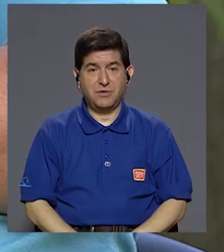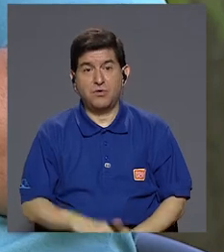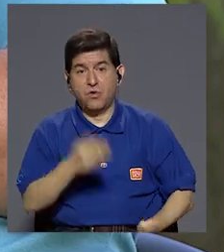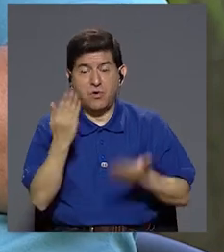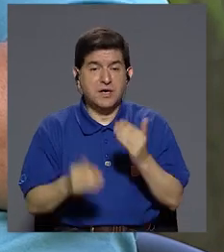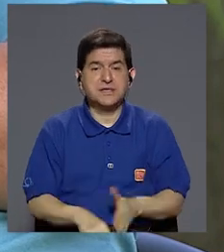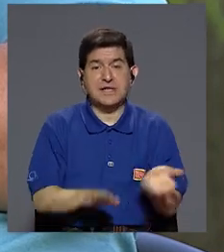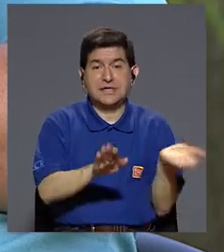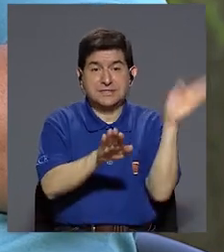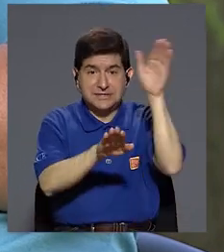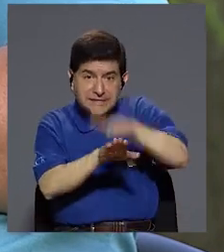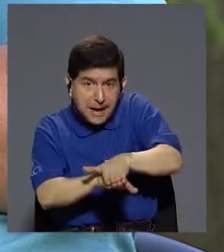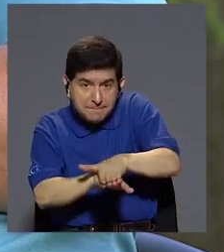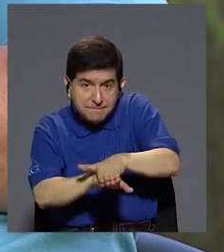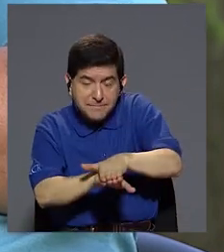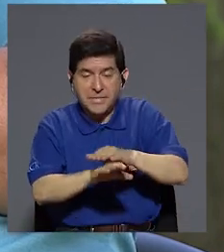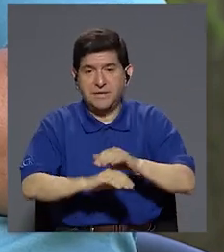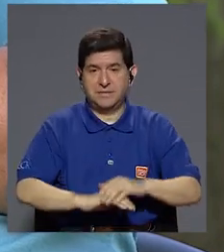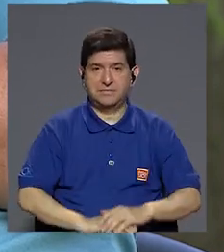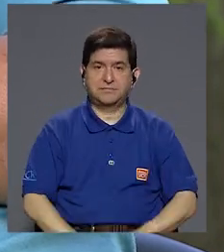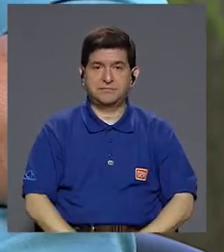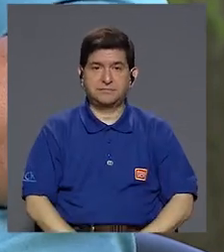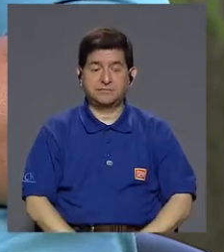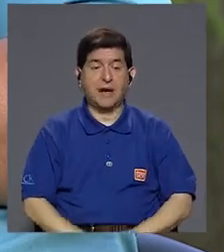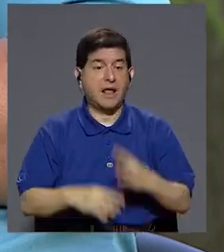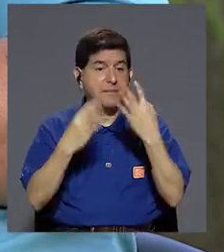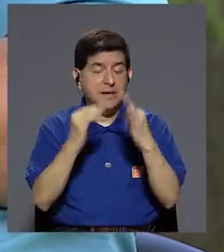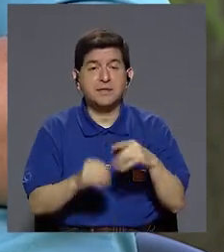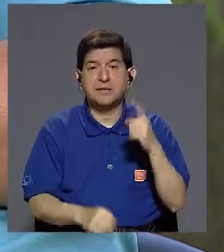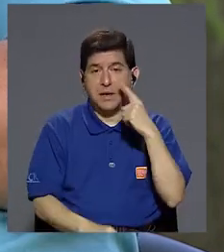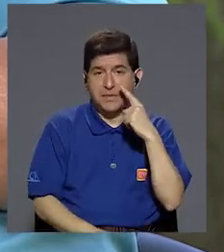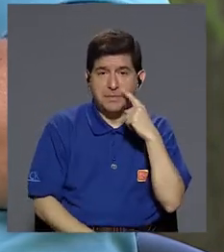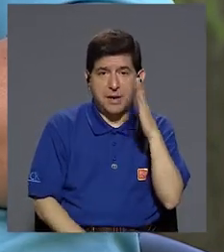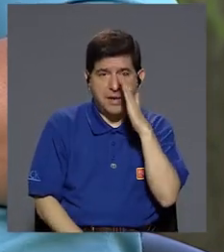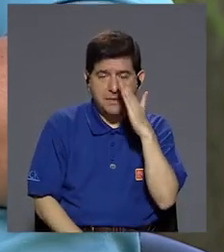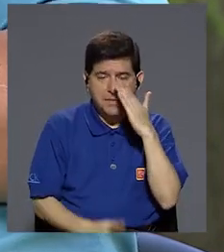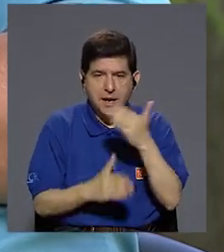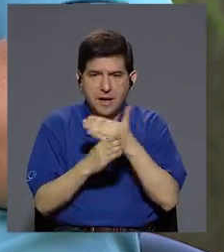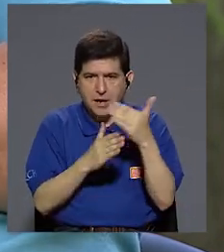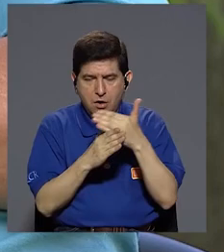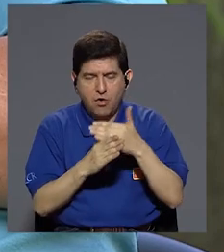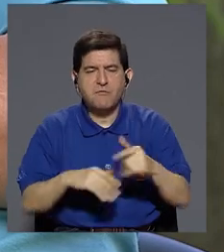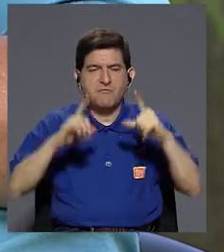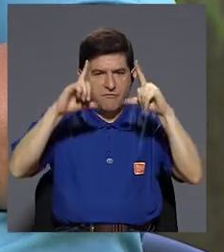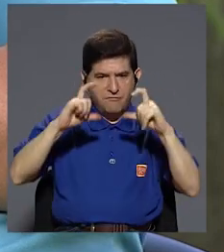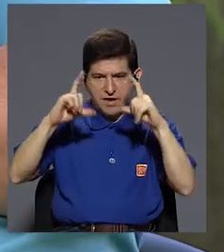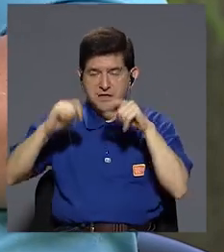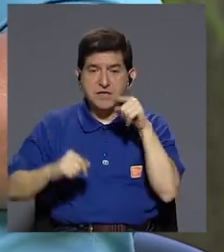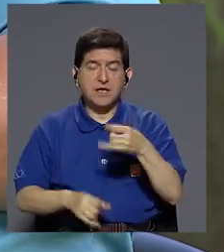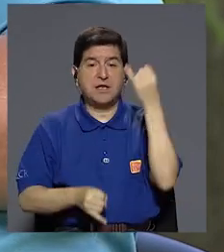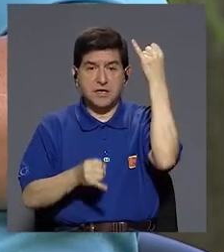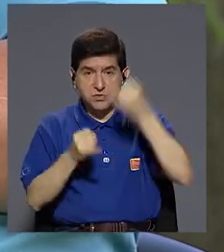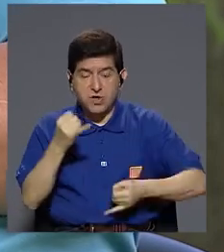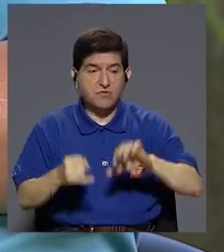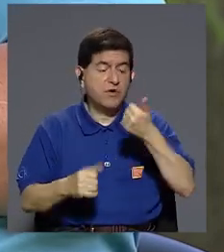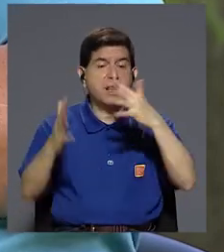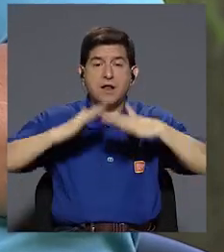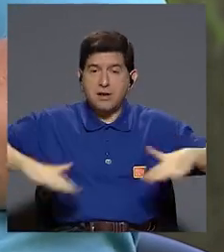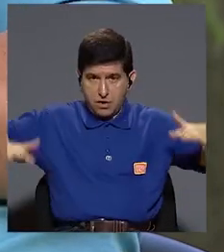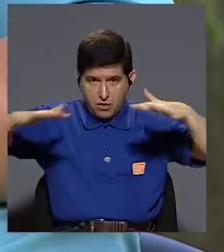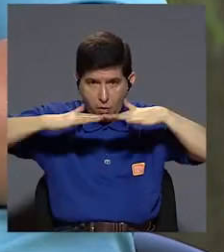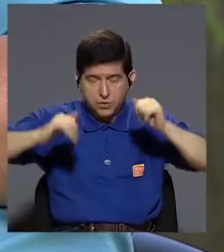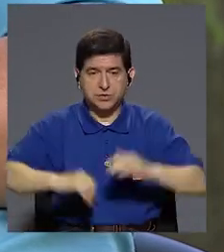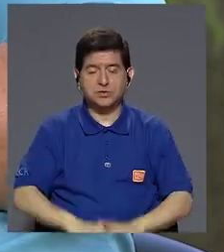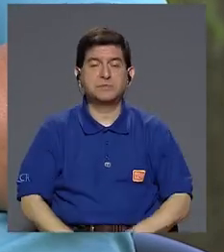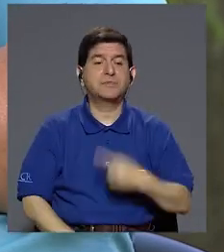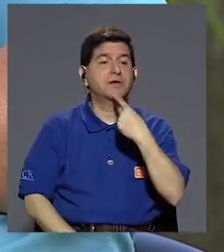trampa. tenga más votos. Exacto, puede ser una trampa. Para que papás y mamás compartan fotos ahí y que esas fotos terminan en otros espacios,